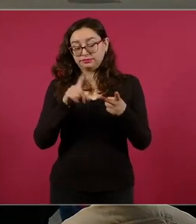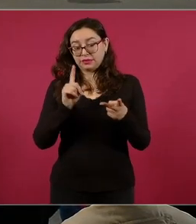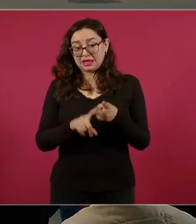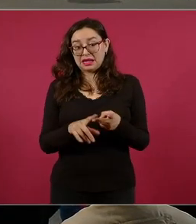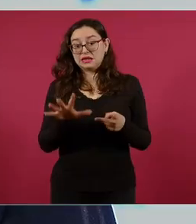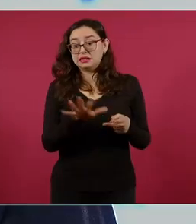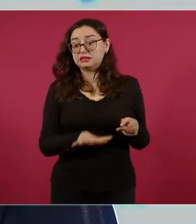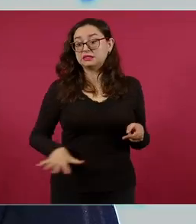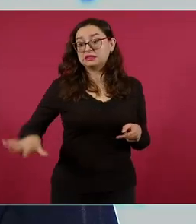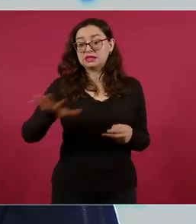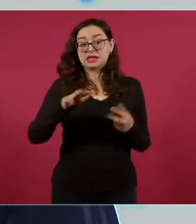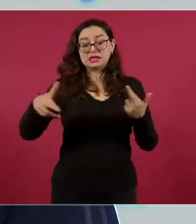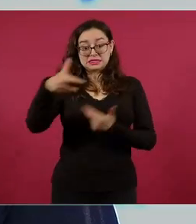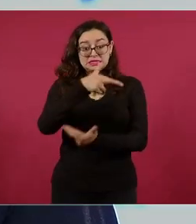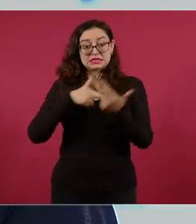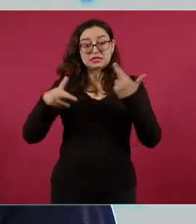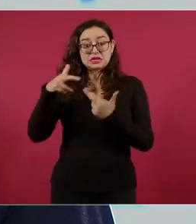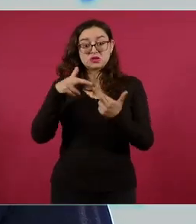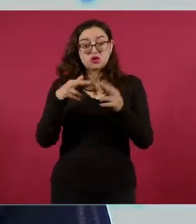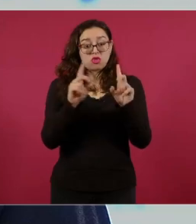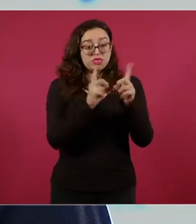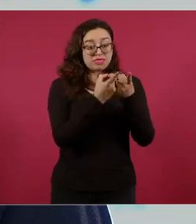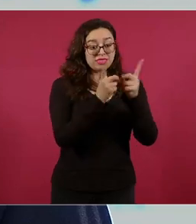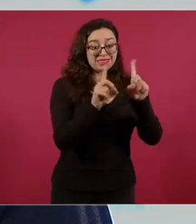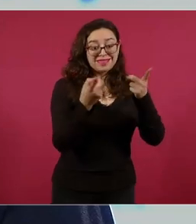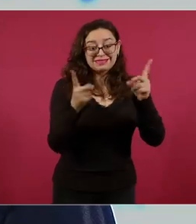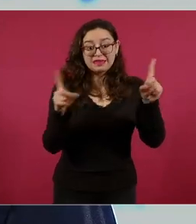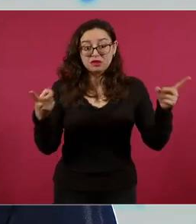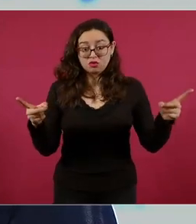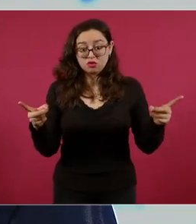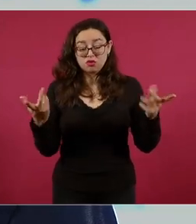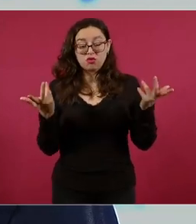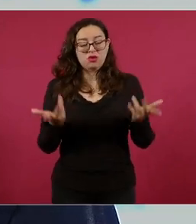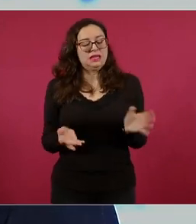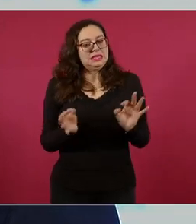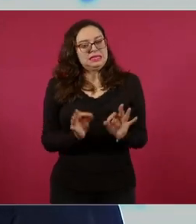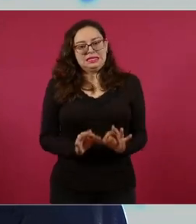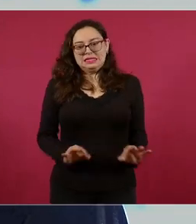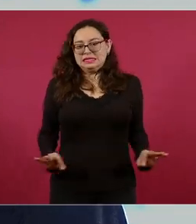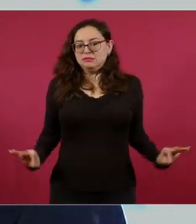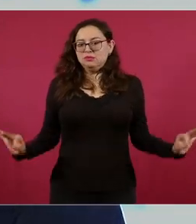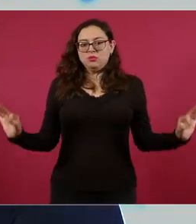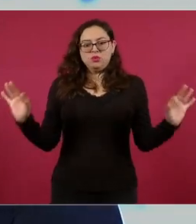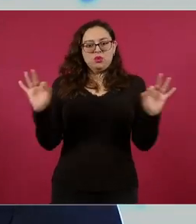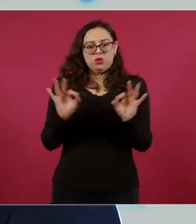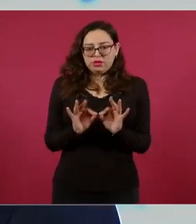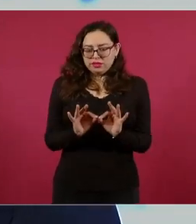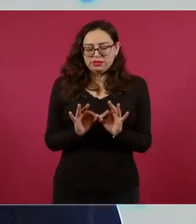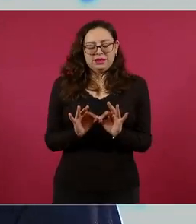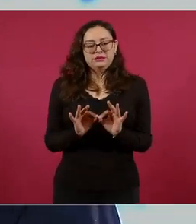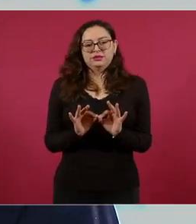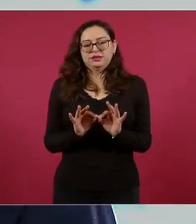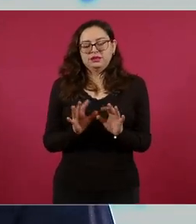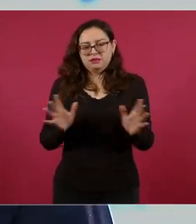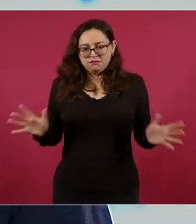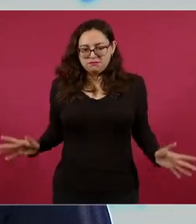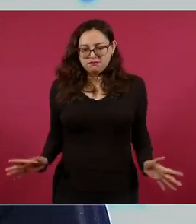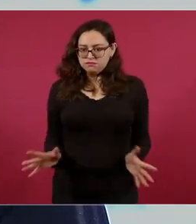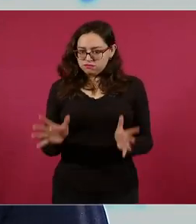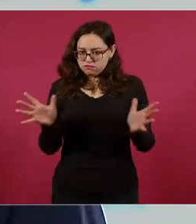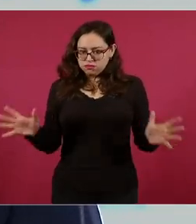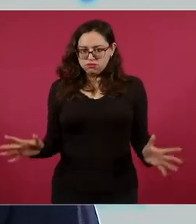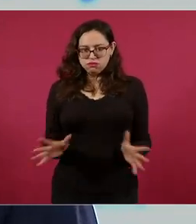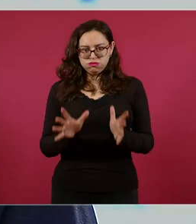El desarrollo regional es uno de los pilares, el necesitamos no solamente impulsar